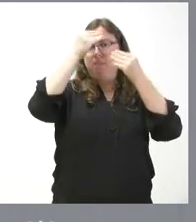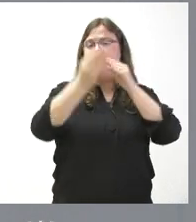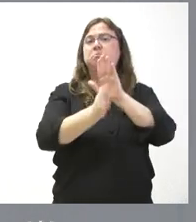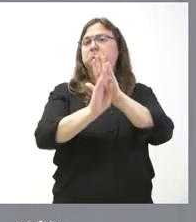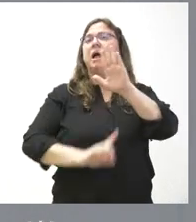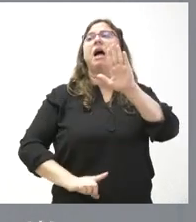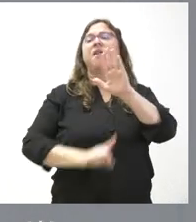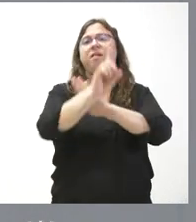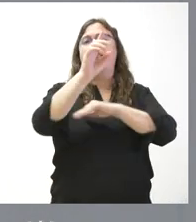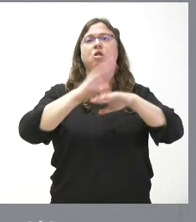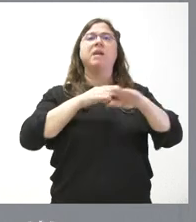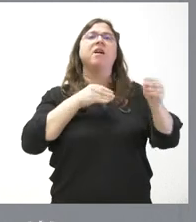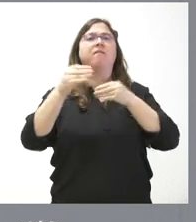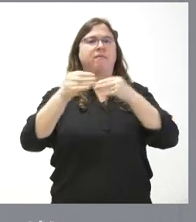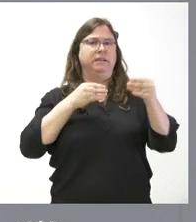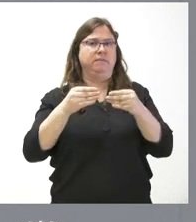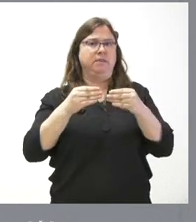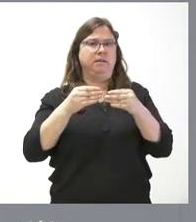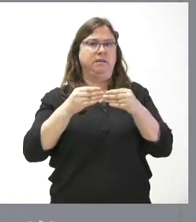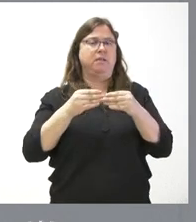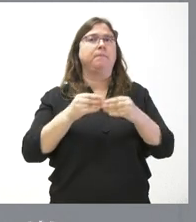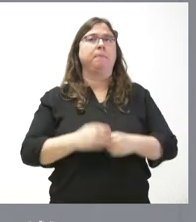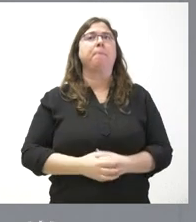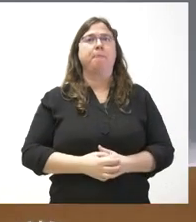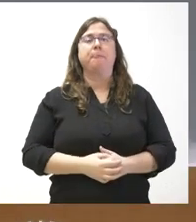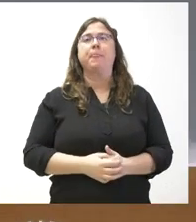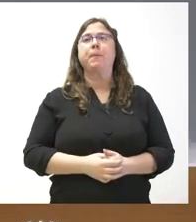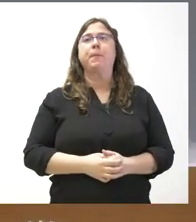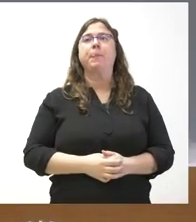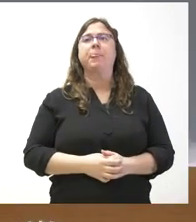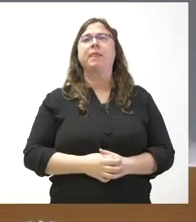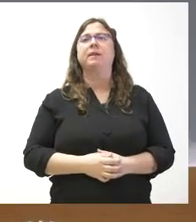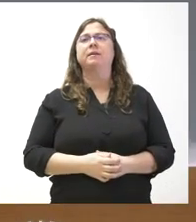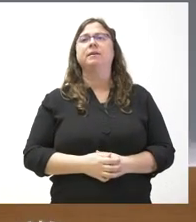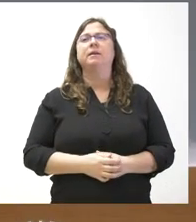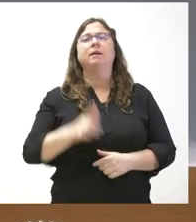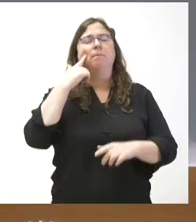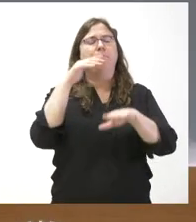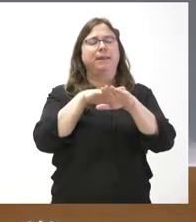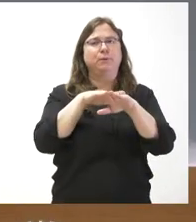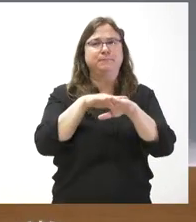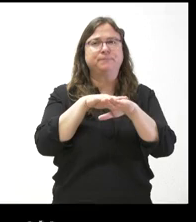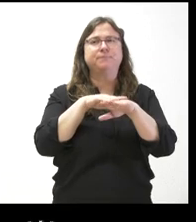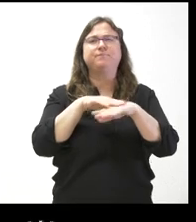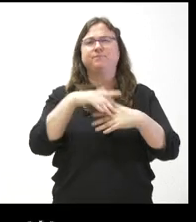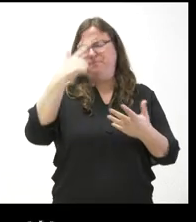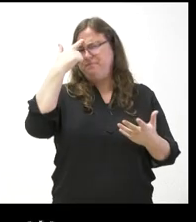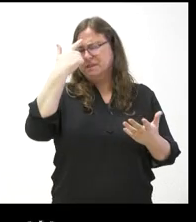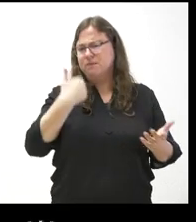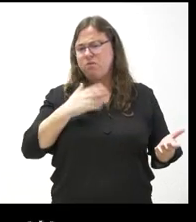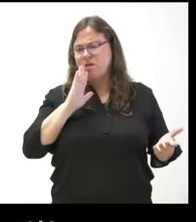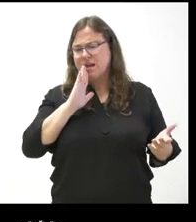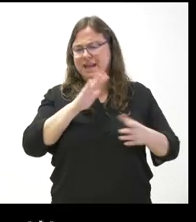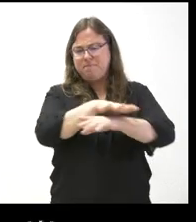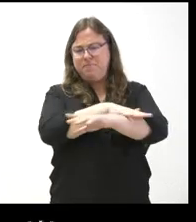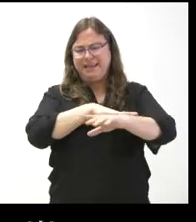avanzando hacia la flexibilidad dentro del cumplimiento de la ley. Pero es que lo que decía el ministerio es